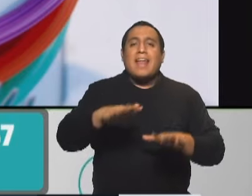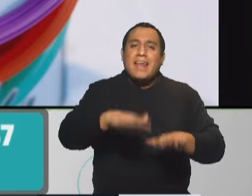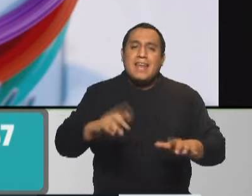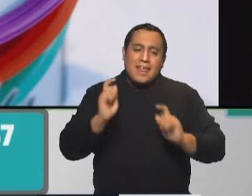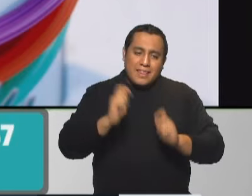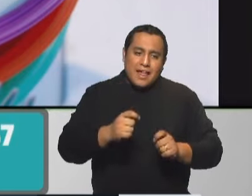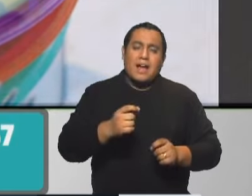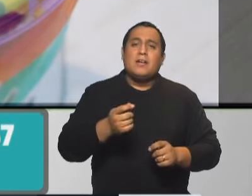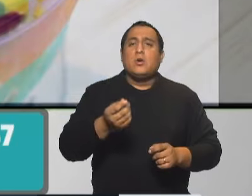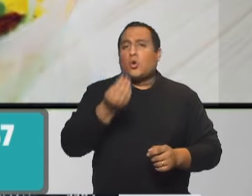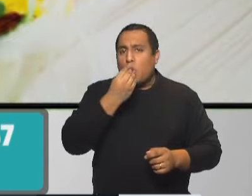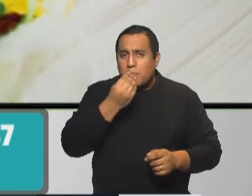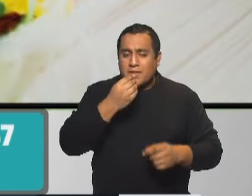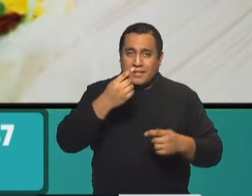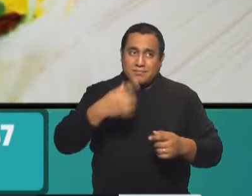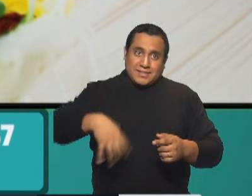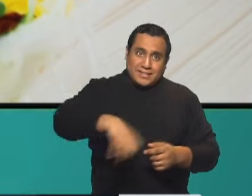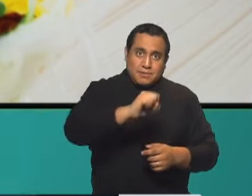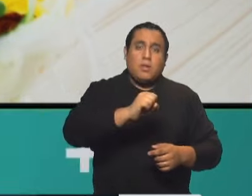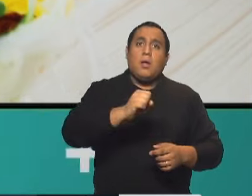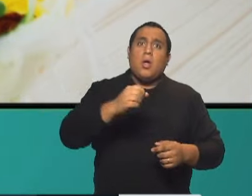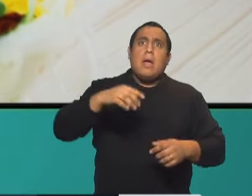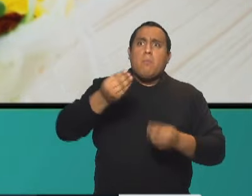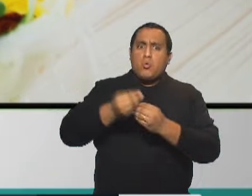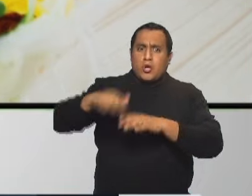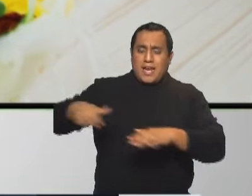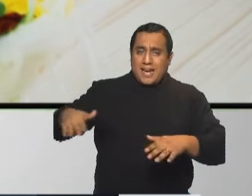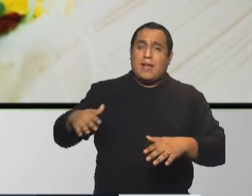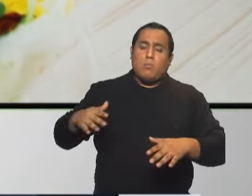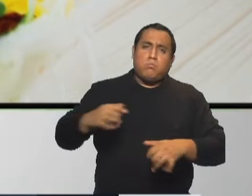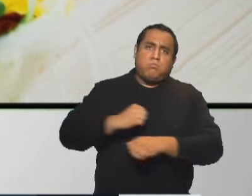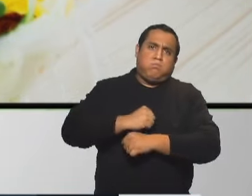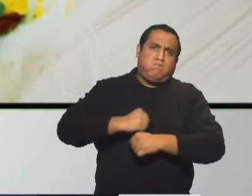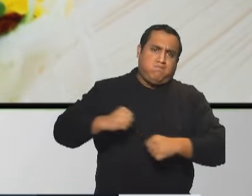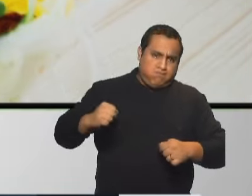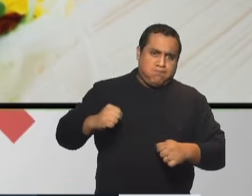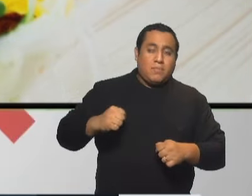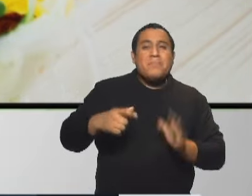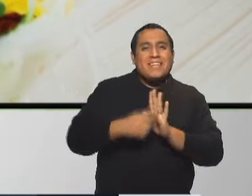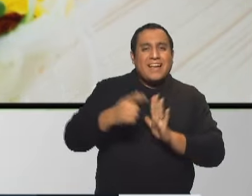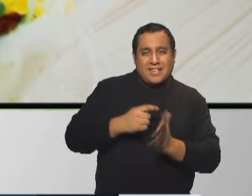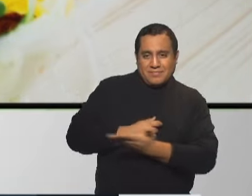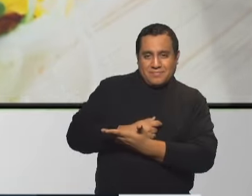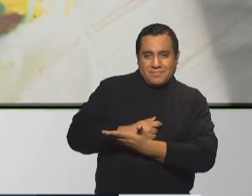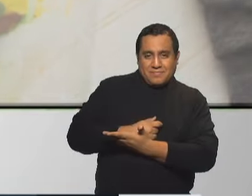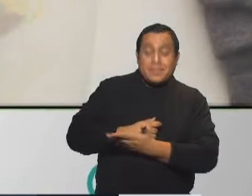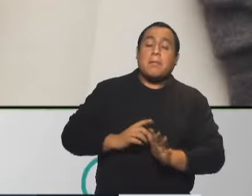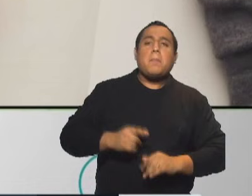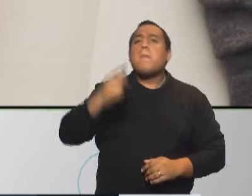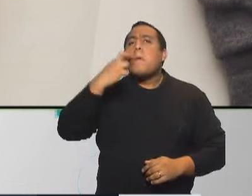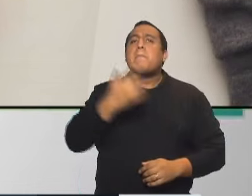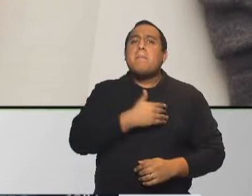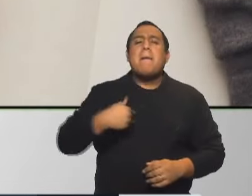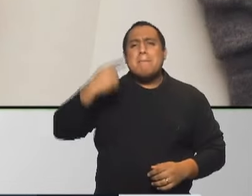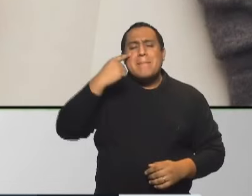También hay mucha obesidad infantil, muchas veces porque por esto, por no planificar, por no pensar, por creer que darle una gallerita no pasa nada y en